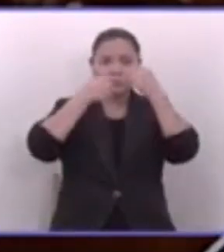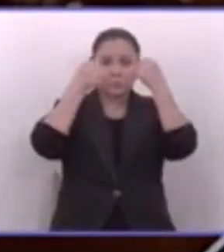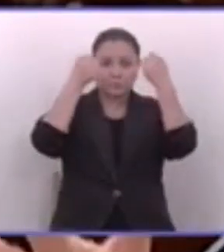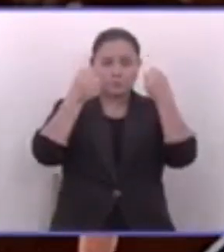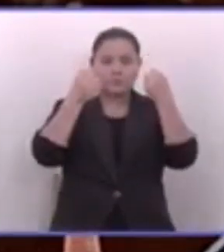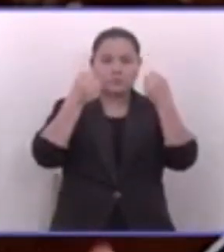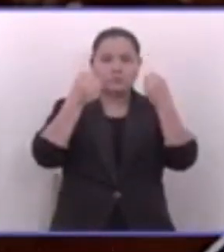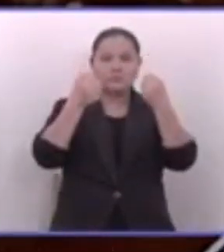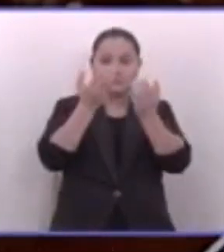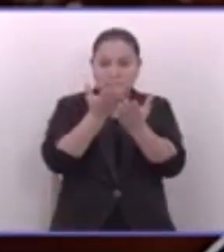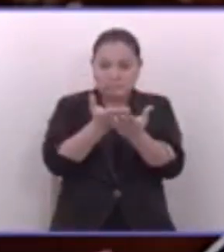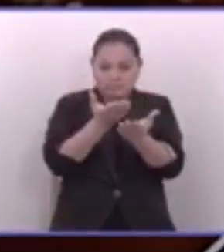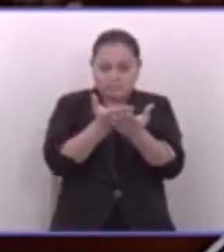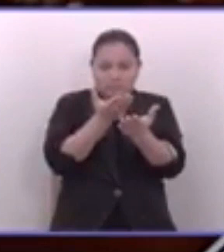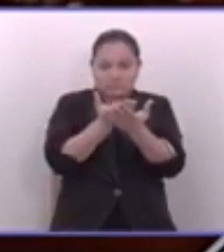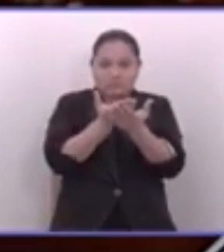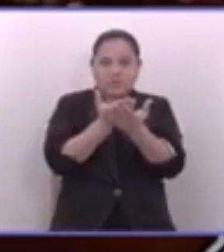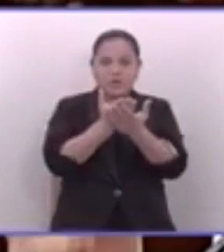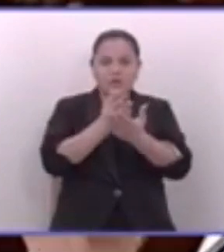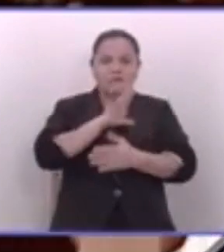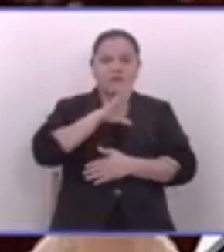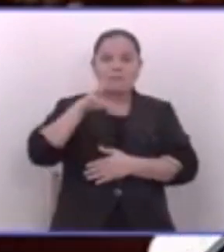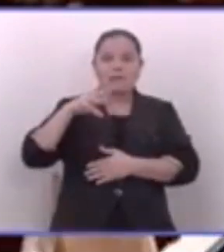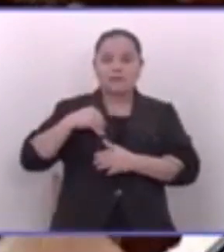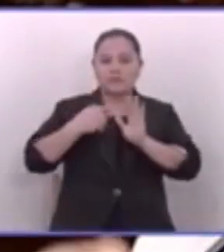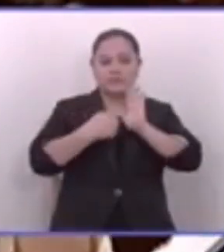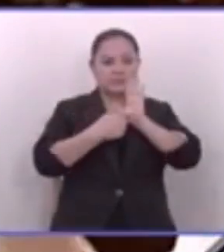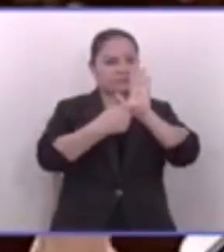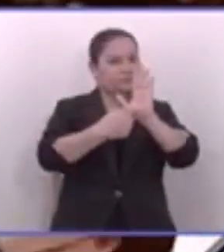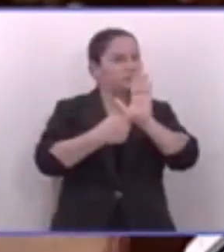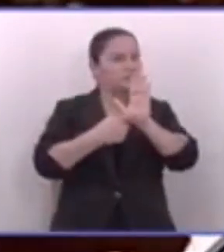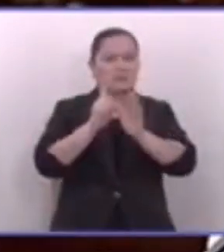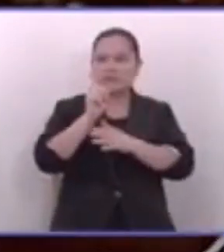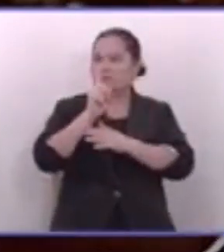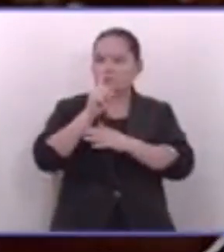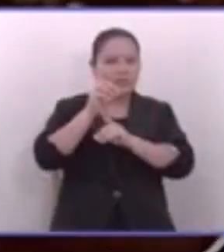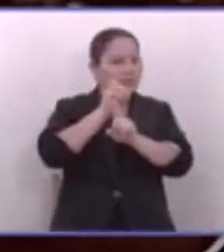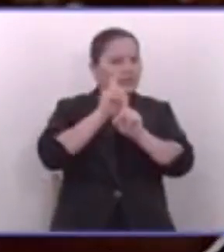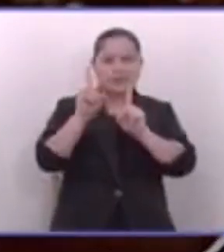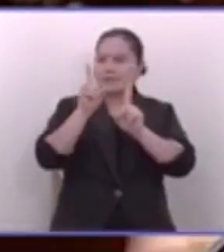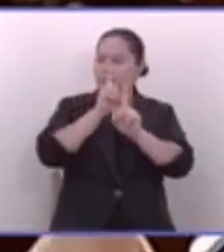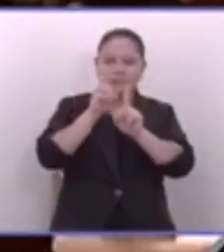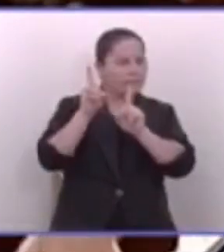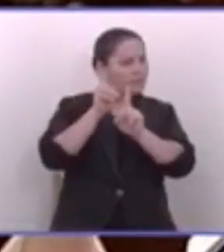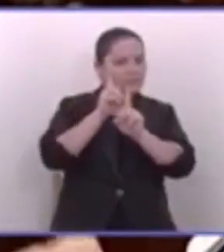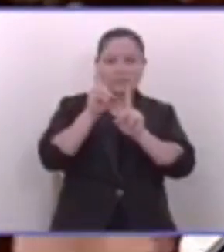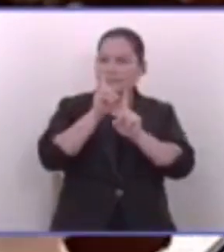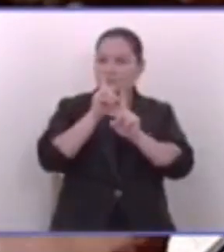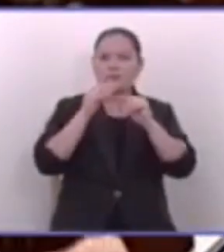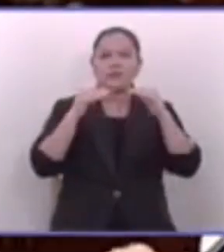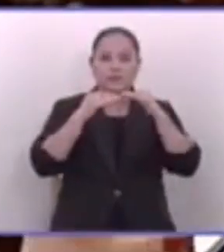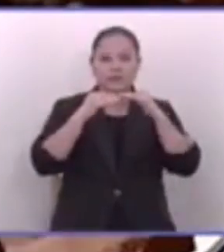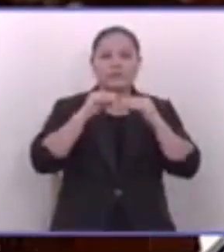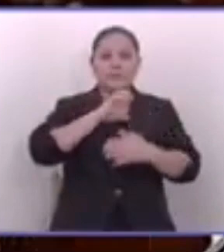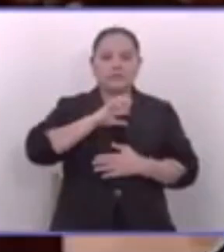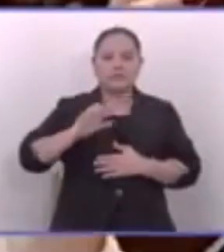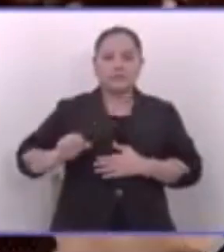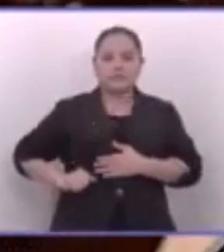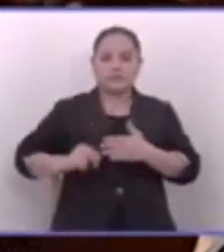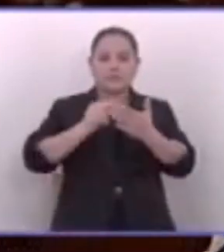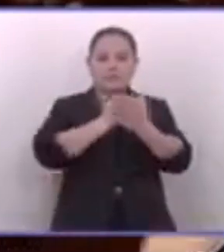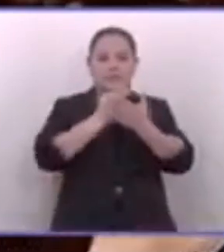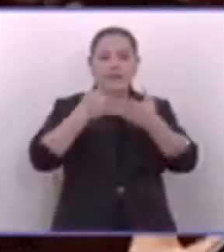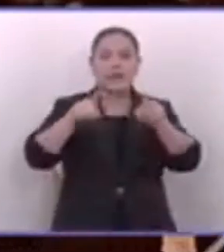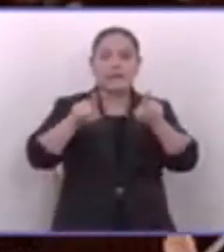Acumulan pruebas, estas familias, para mostrar que no son delincuentes, que son también salvadoreños honrados,